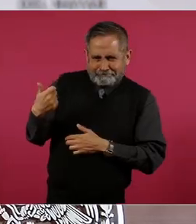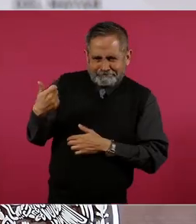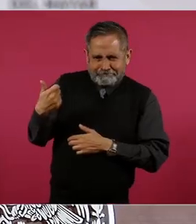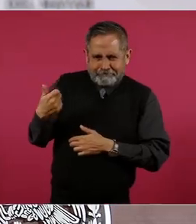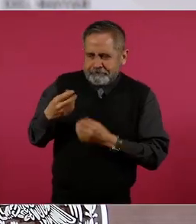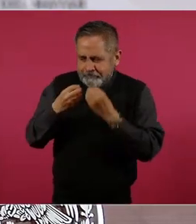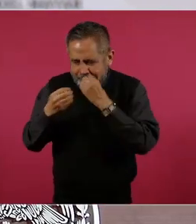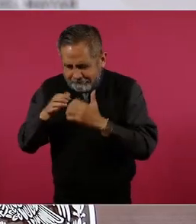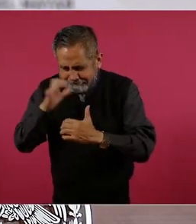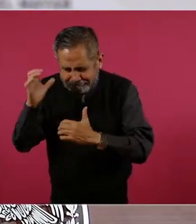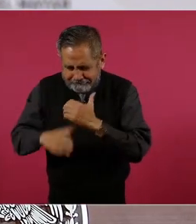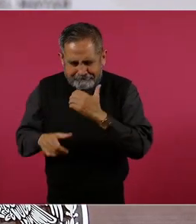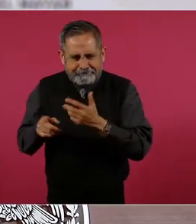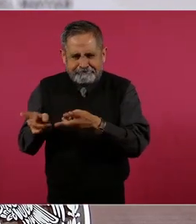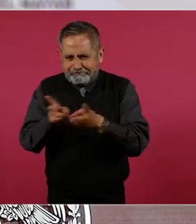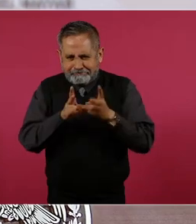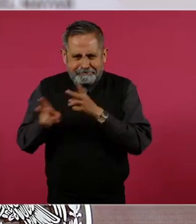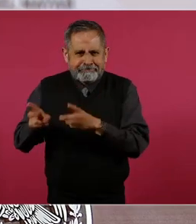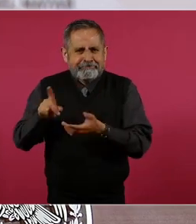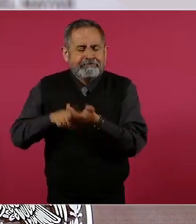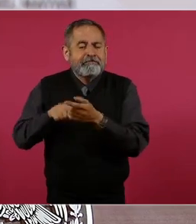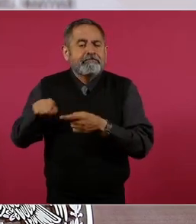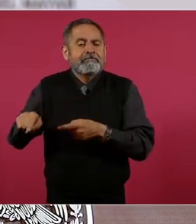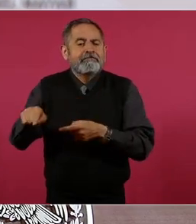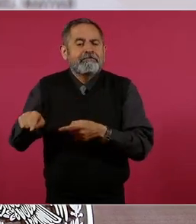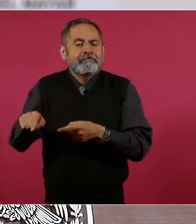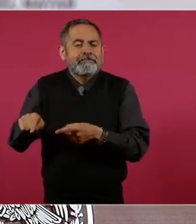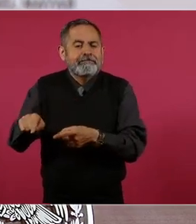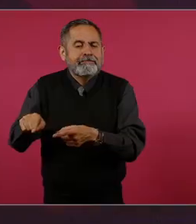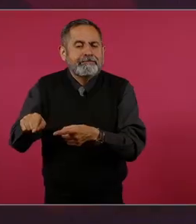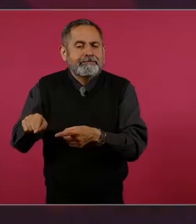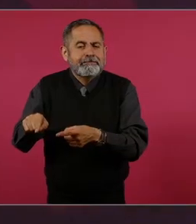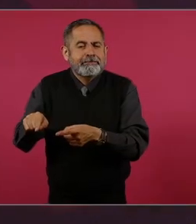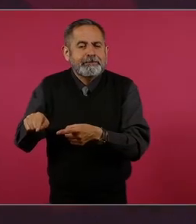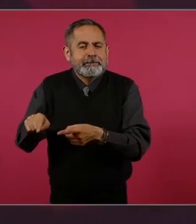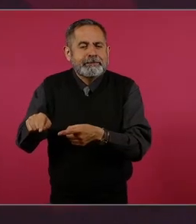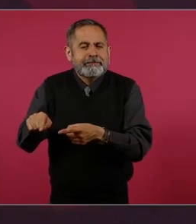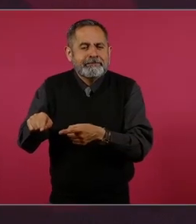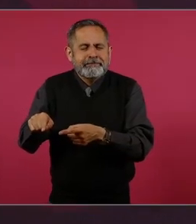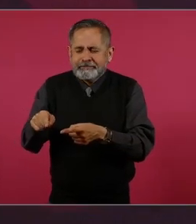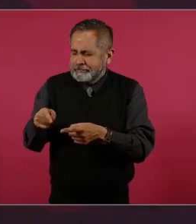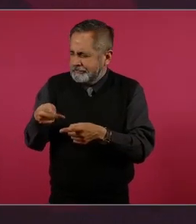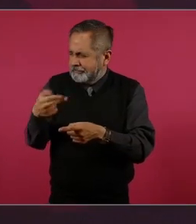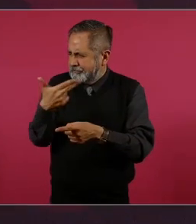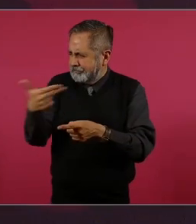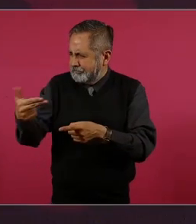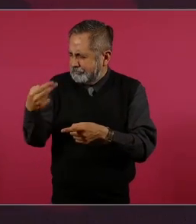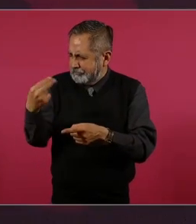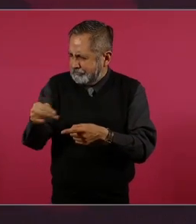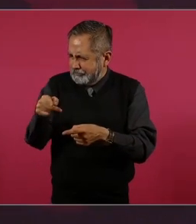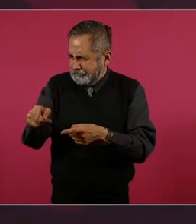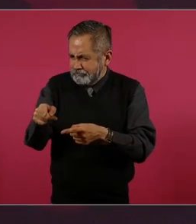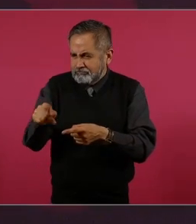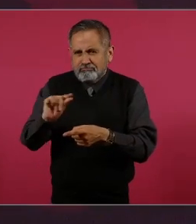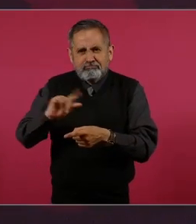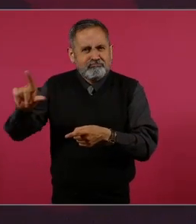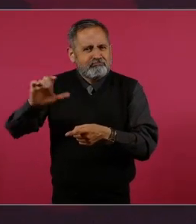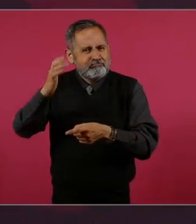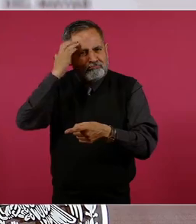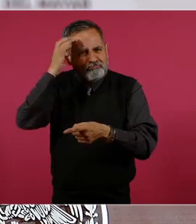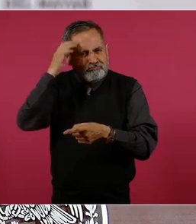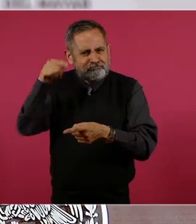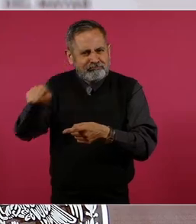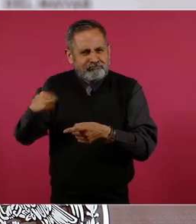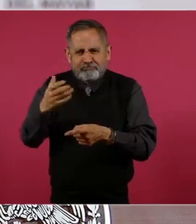ya terminamos de desayunar, estábamos ahí en ese hotel de mucha tradición,